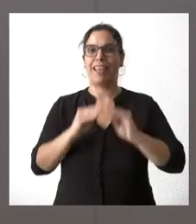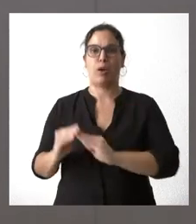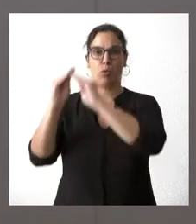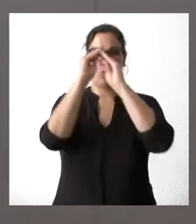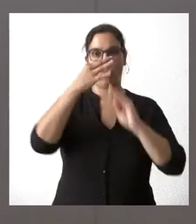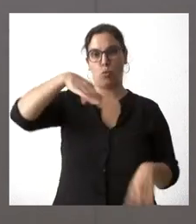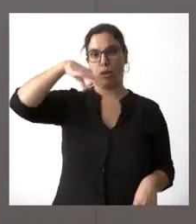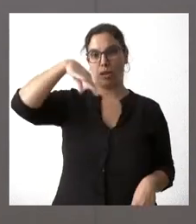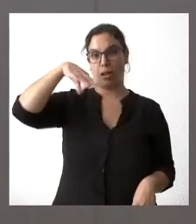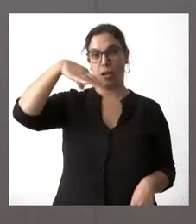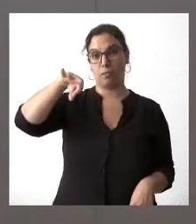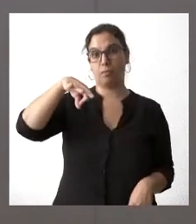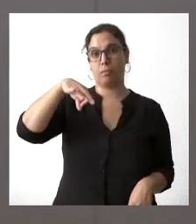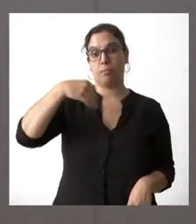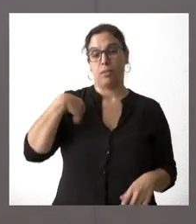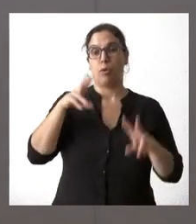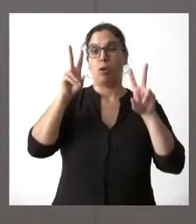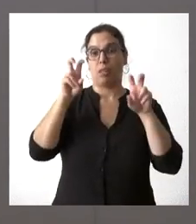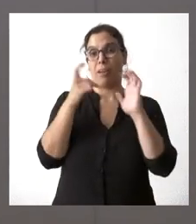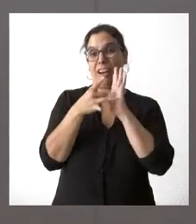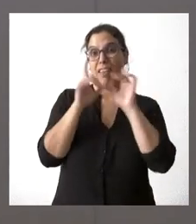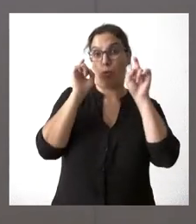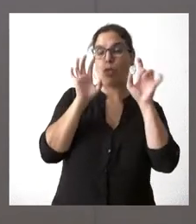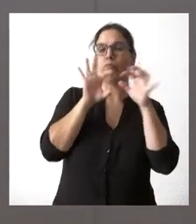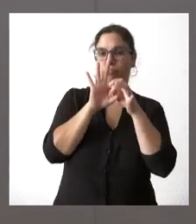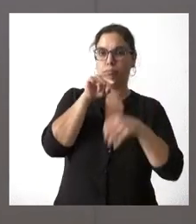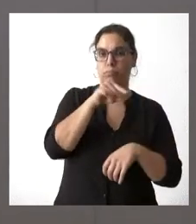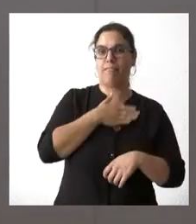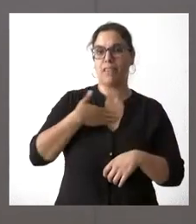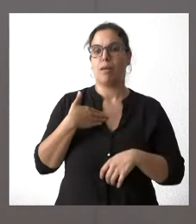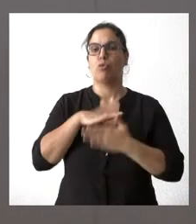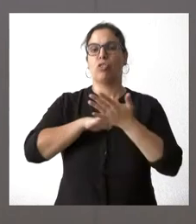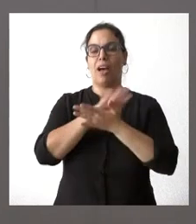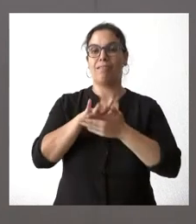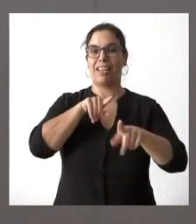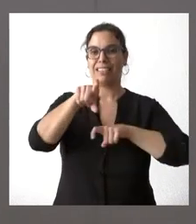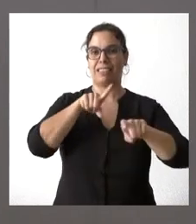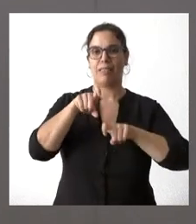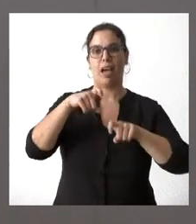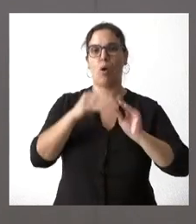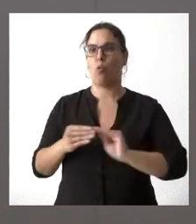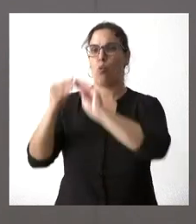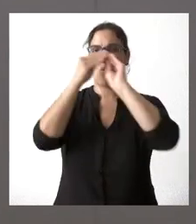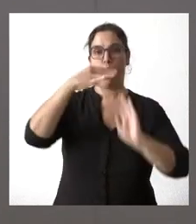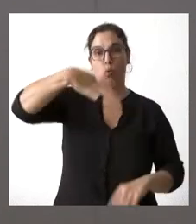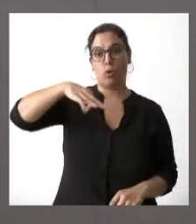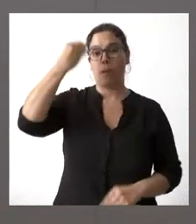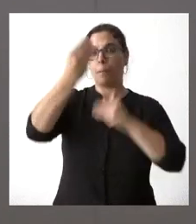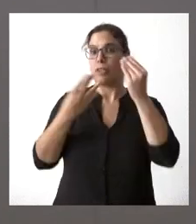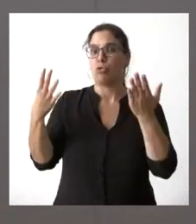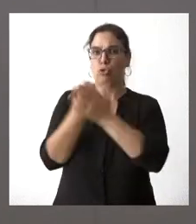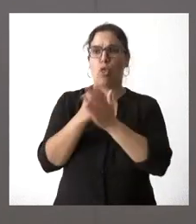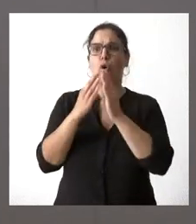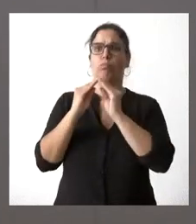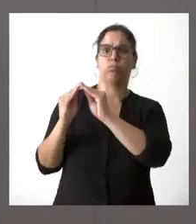este contexto de la calidad de la educación, pues tenemos que hablar e insistir en algo en el que creo que todos estamos de acuerdo y que es una